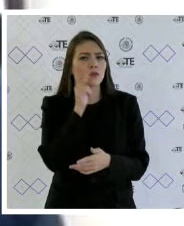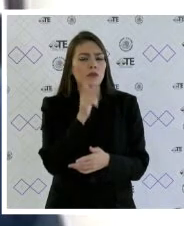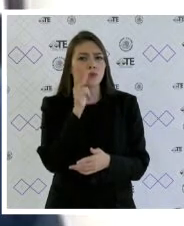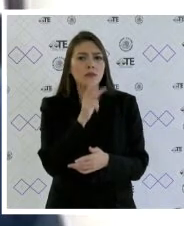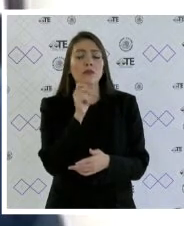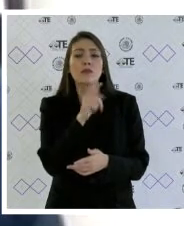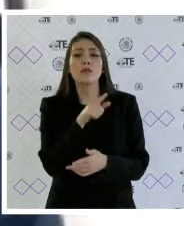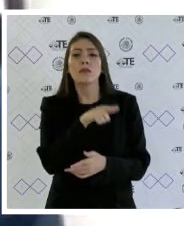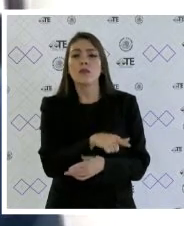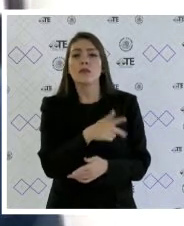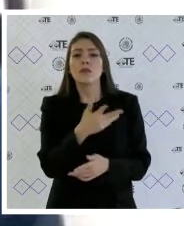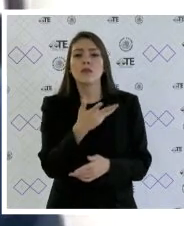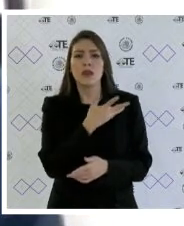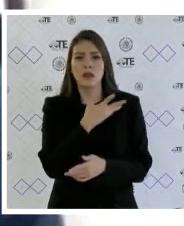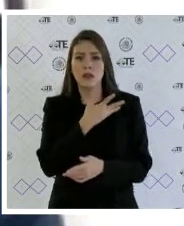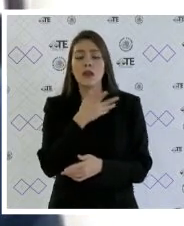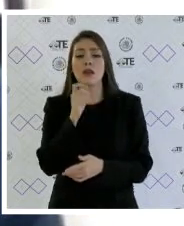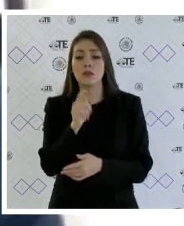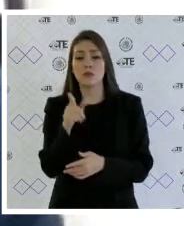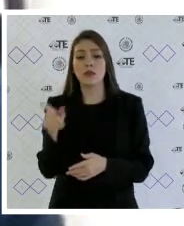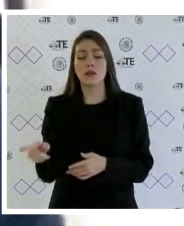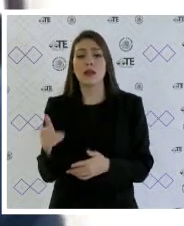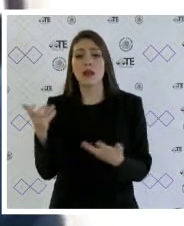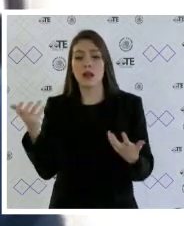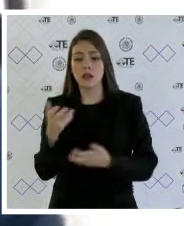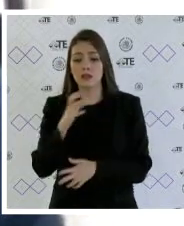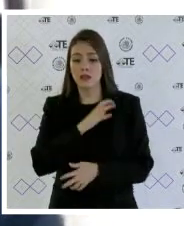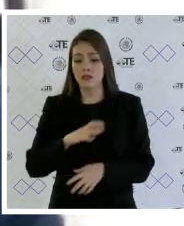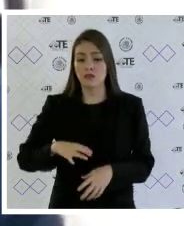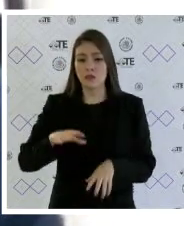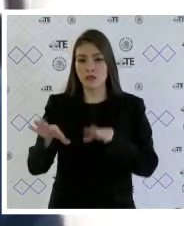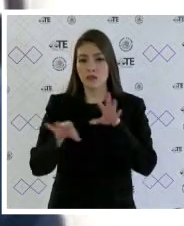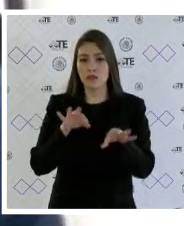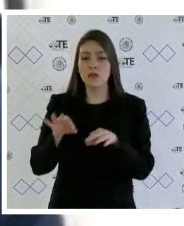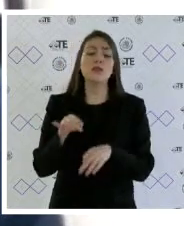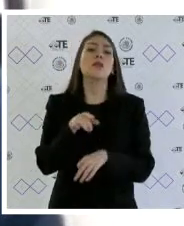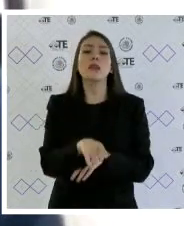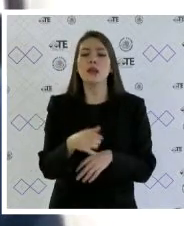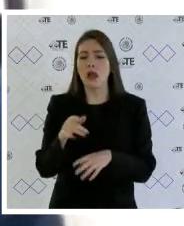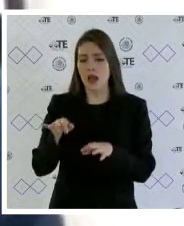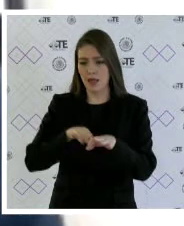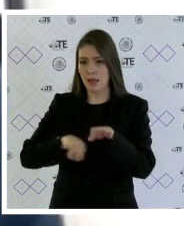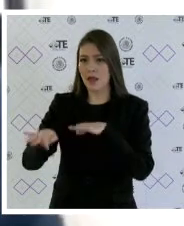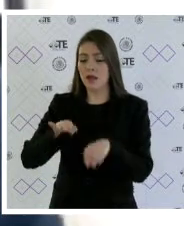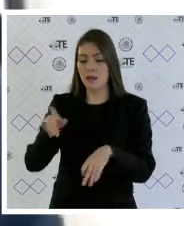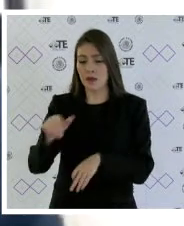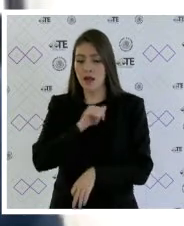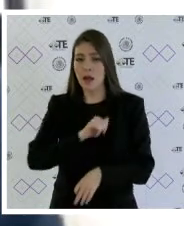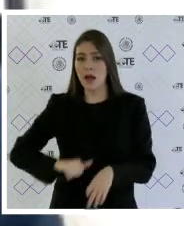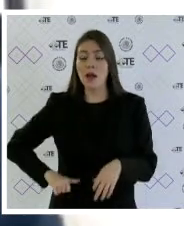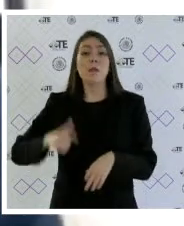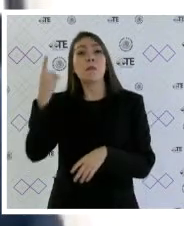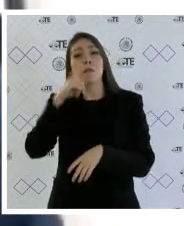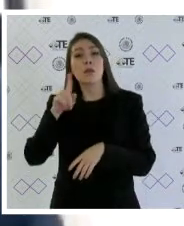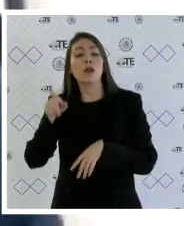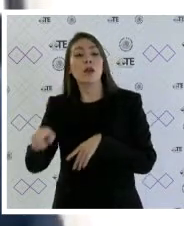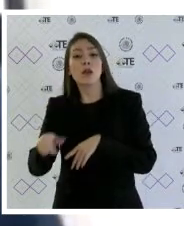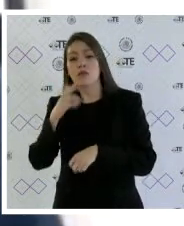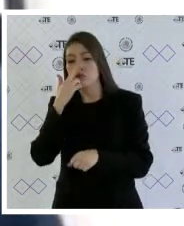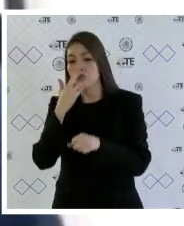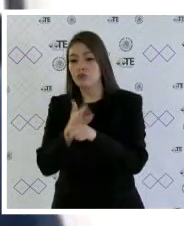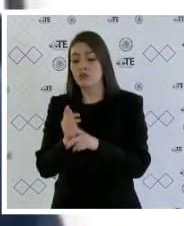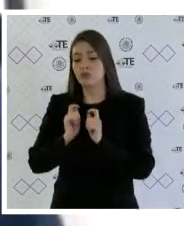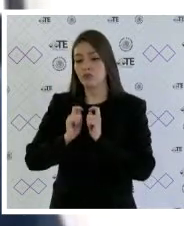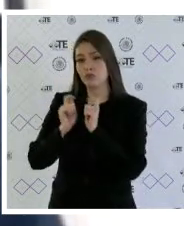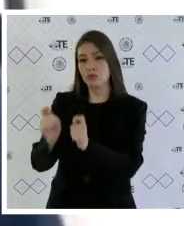que ahora en autos, se advierte que las candidaturas empuñadas laboran en cita de alcaldía, sin embargo, las funciones que desempeñan no tienen a su cargo el